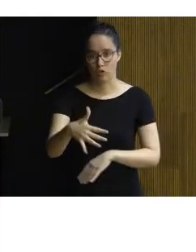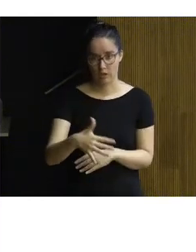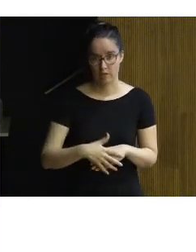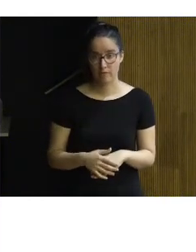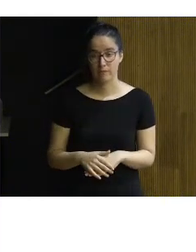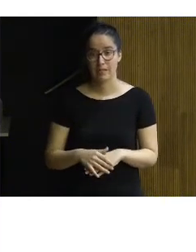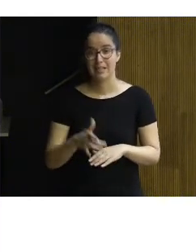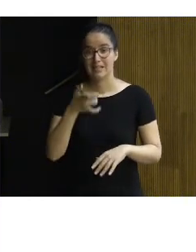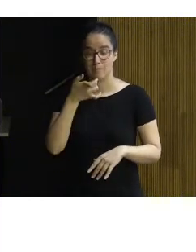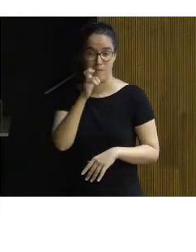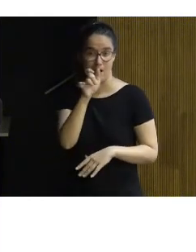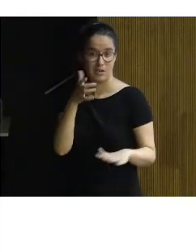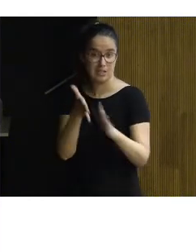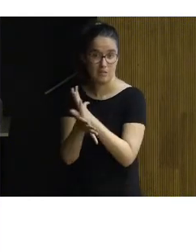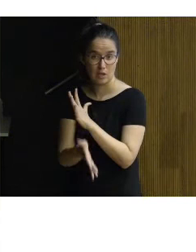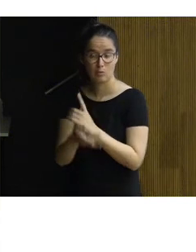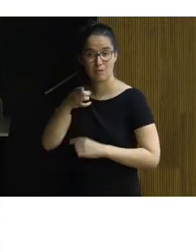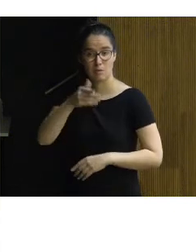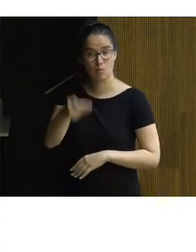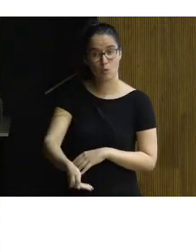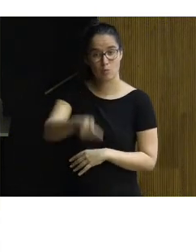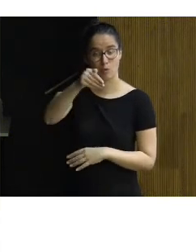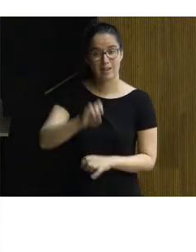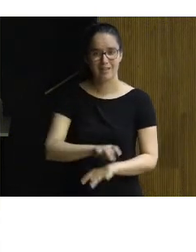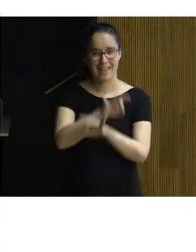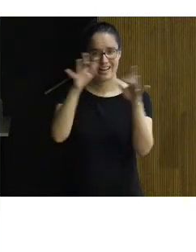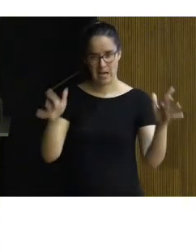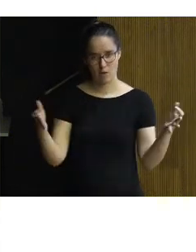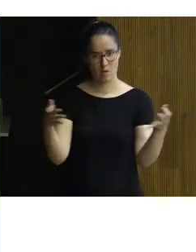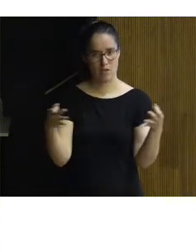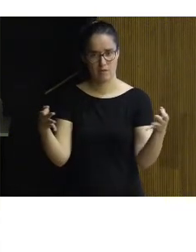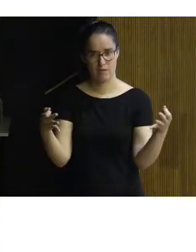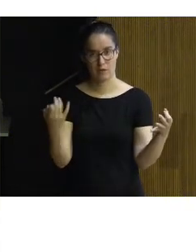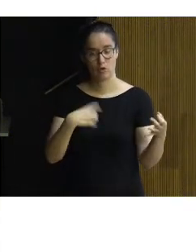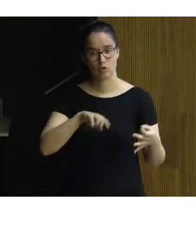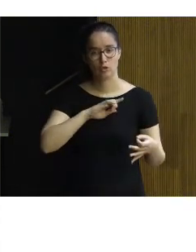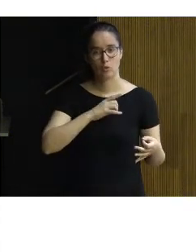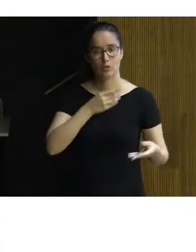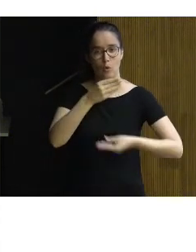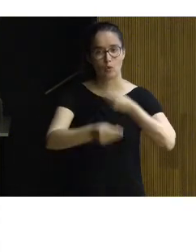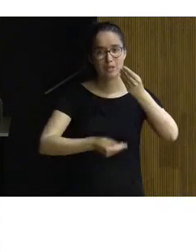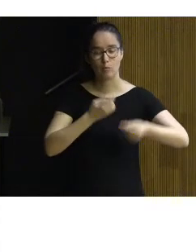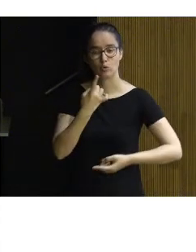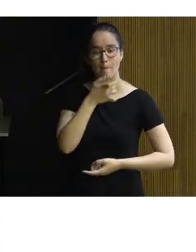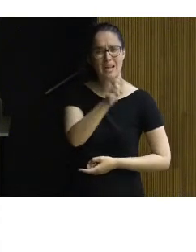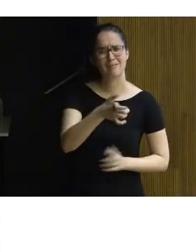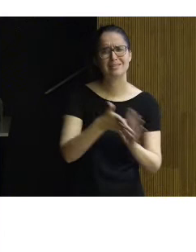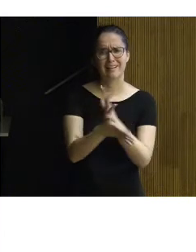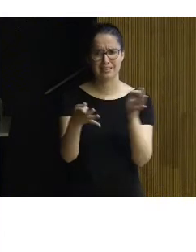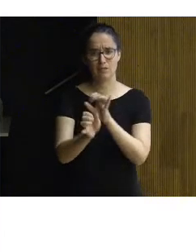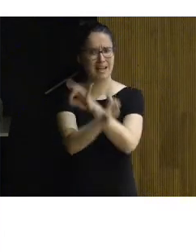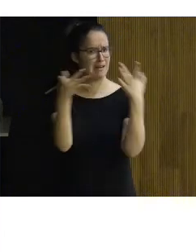Términos y definiciones porque también es muy importante aclarar lo que entendemos cuando utilizamos determinadas palabras.